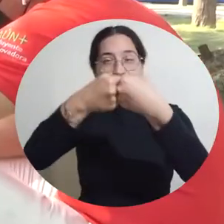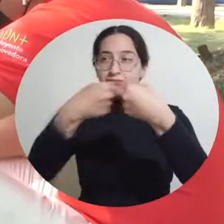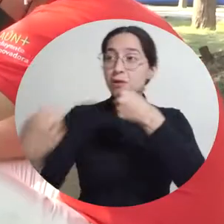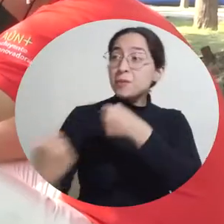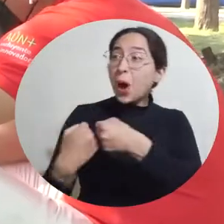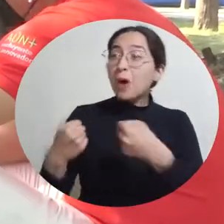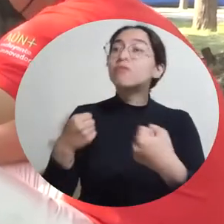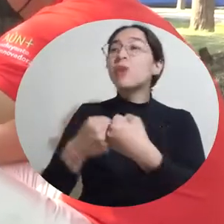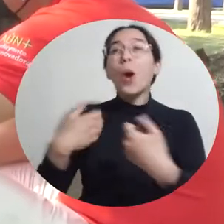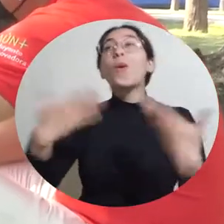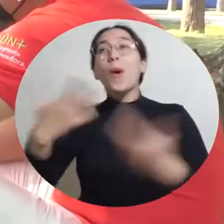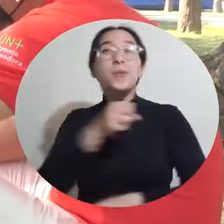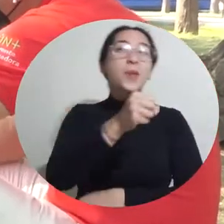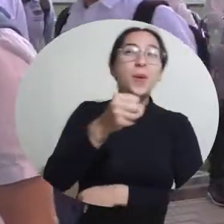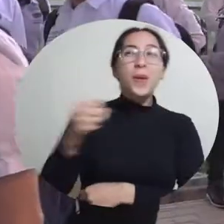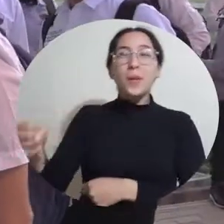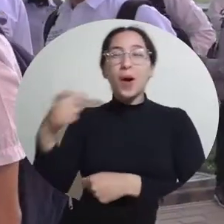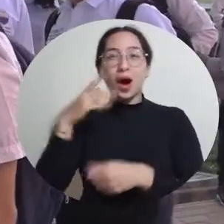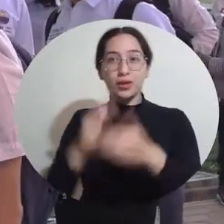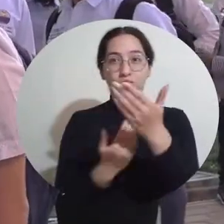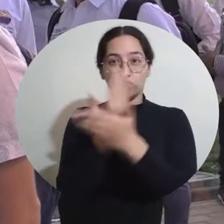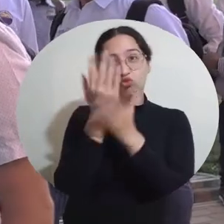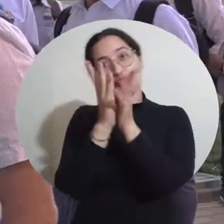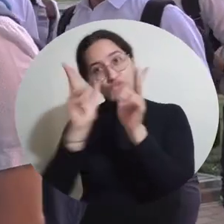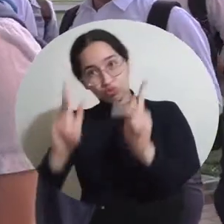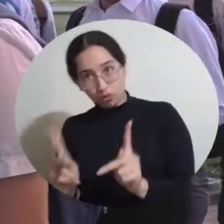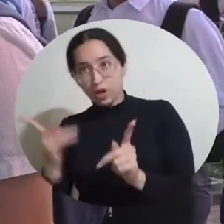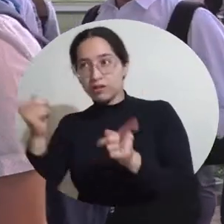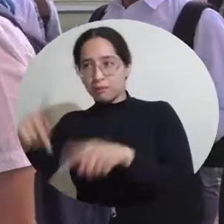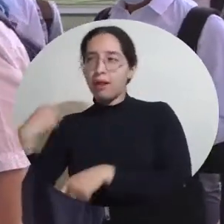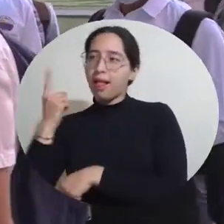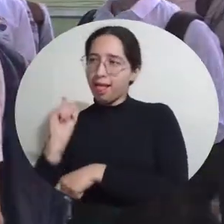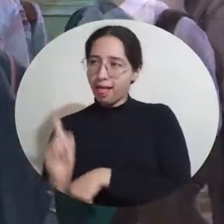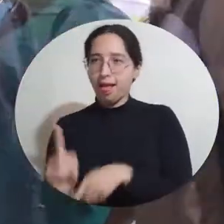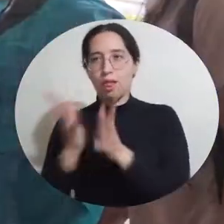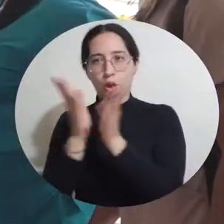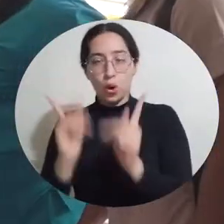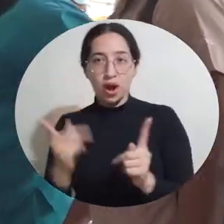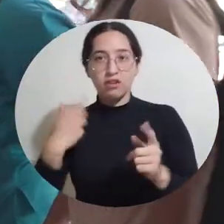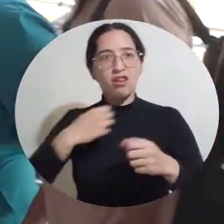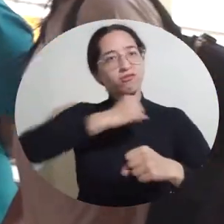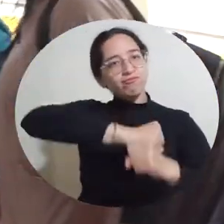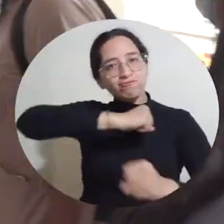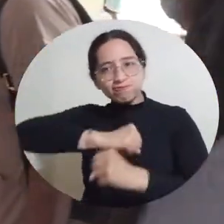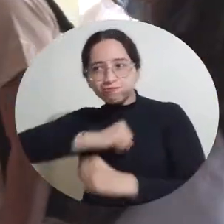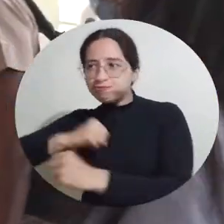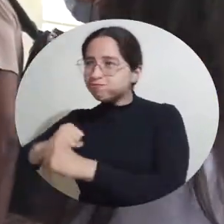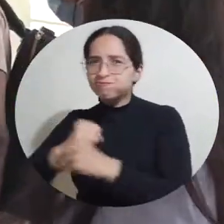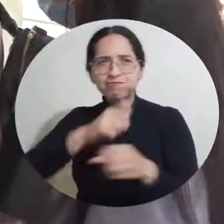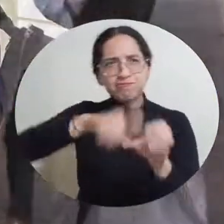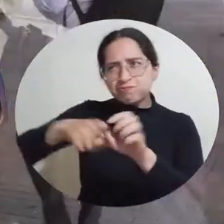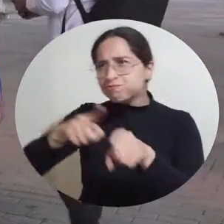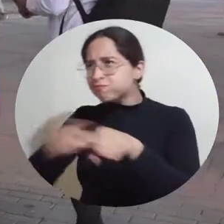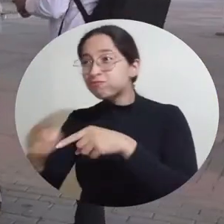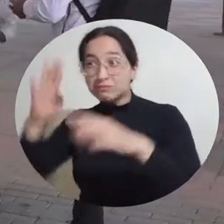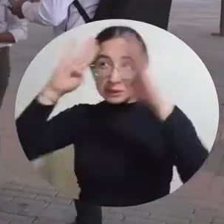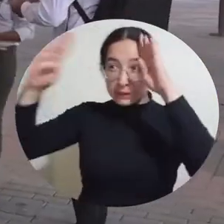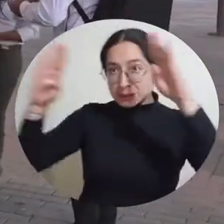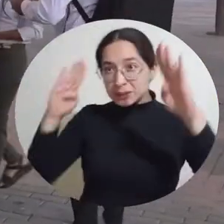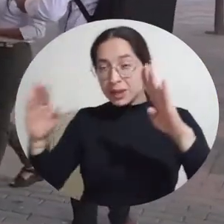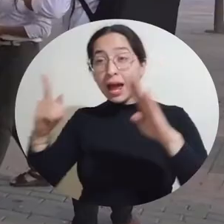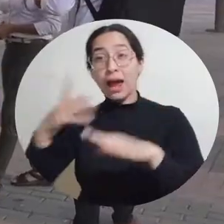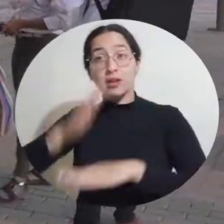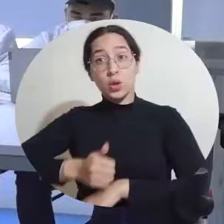Vera a cada estudiante nuevo y antiguo, a docentes y a trabajadores que se encontró en el recorrido, el cual emprendió desde las 6 de la